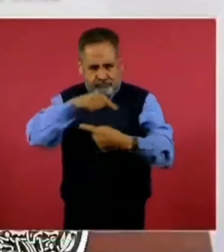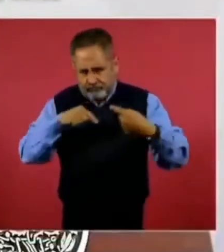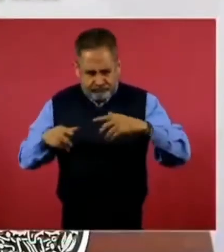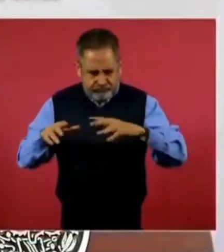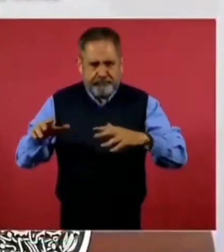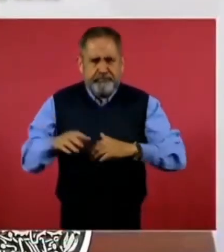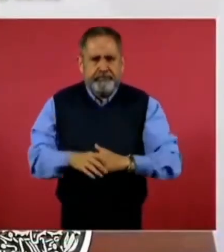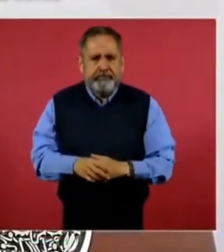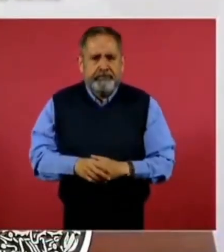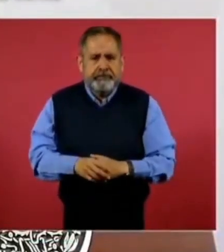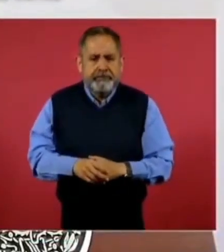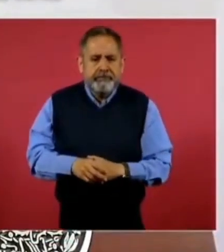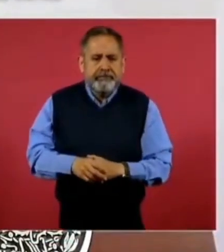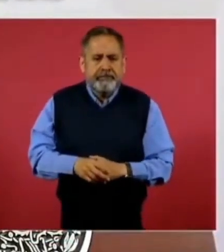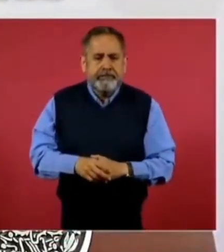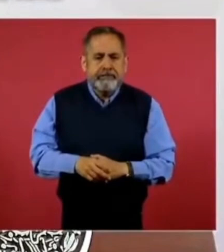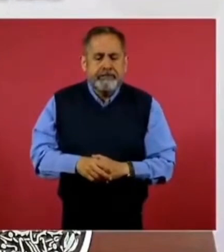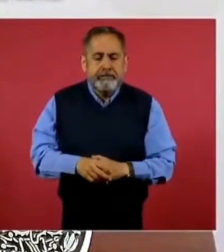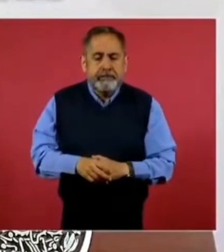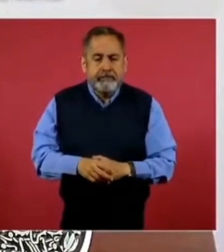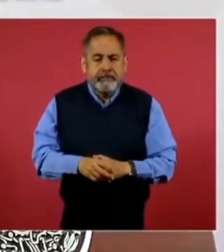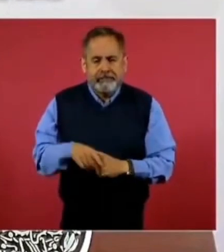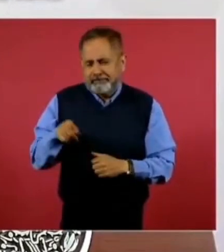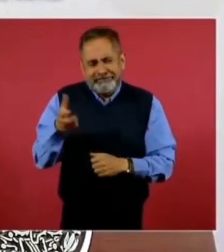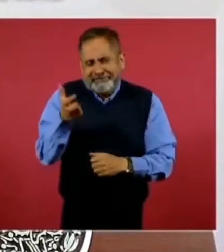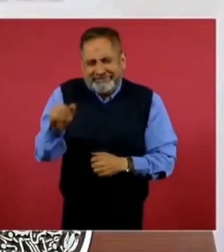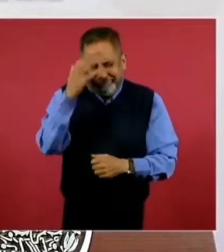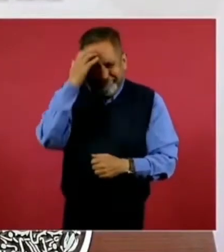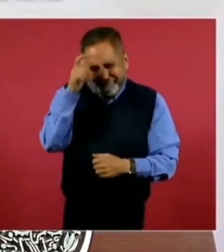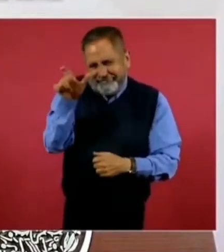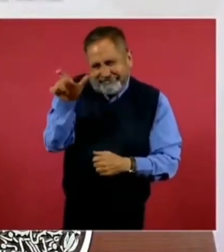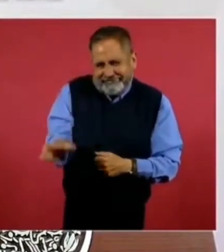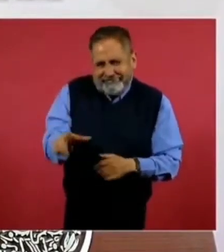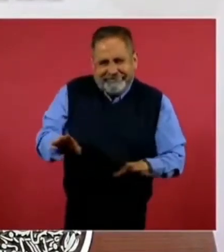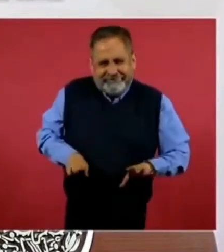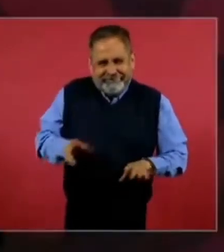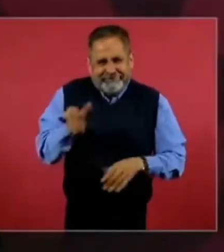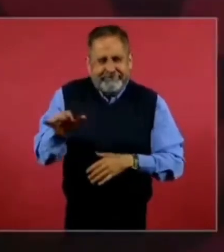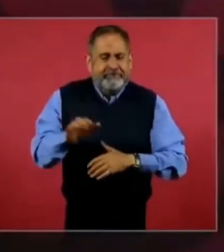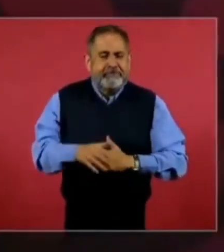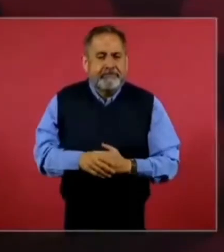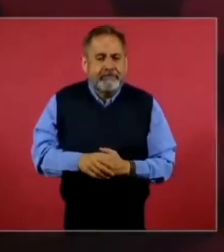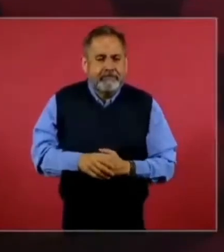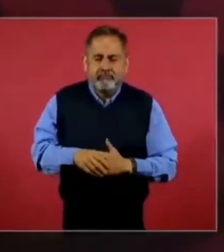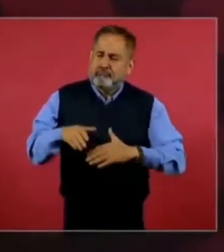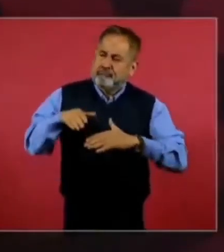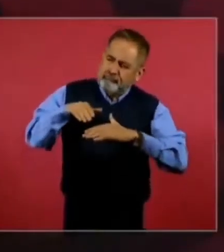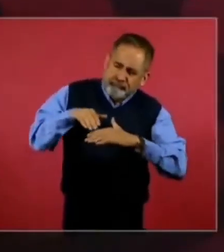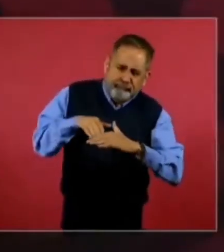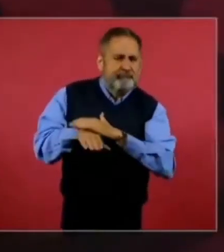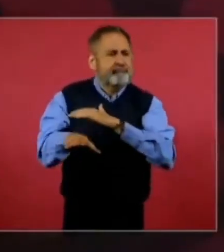Y llega como es. Llega al salón.